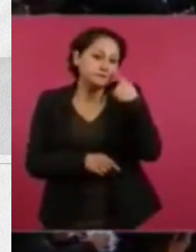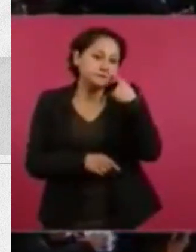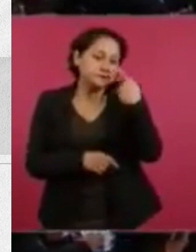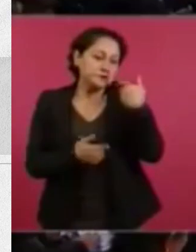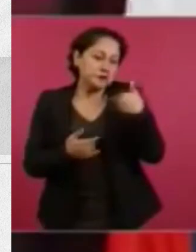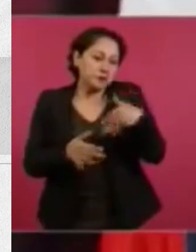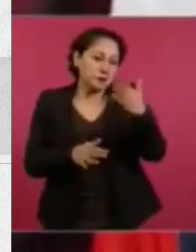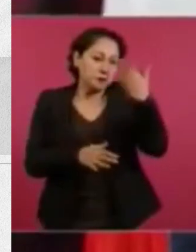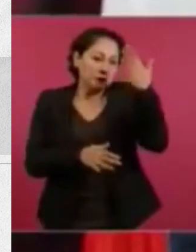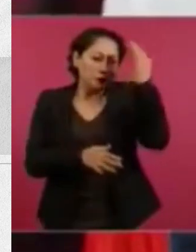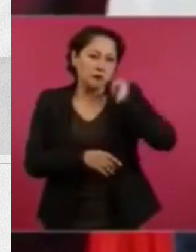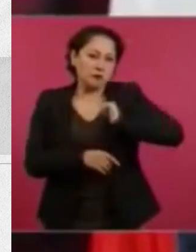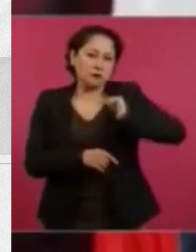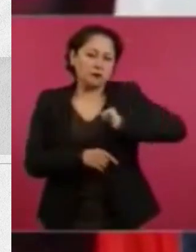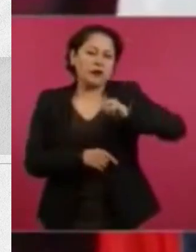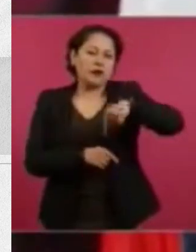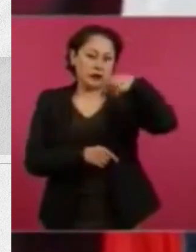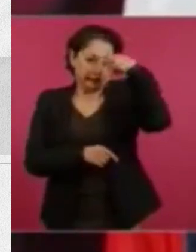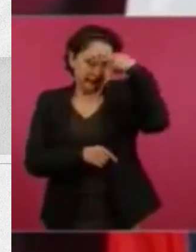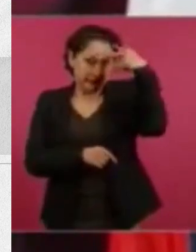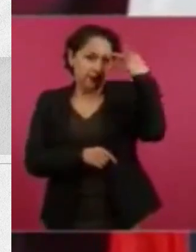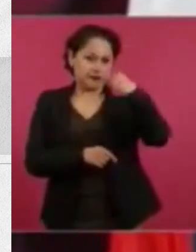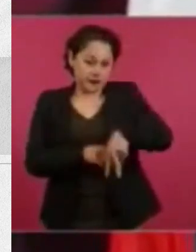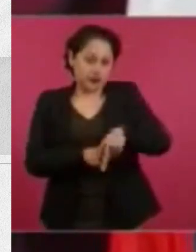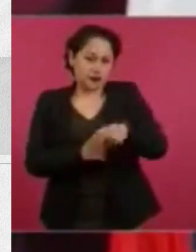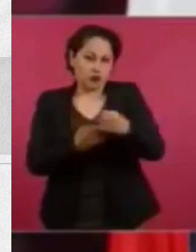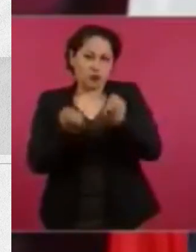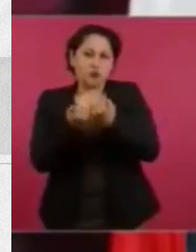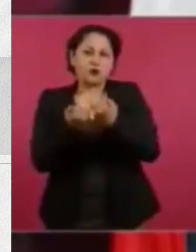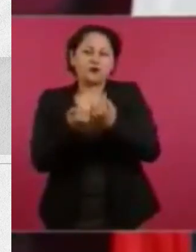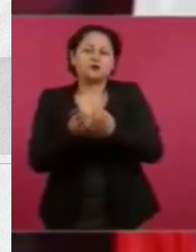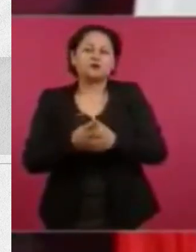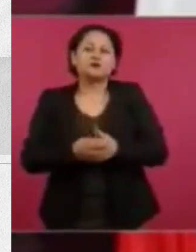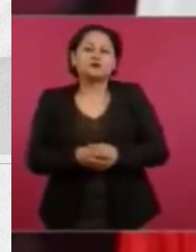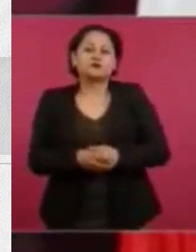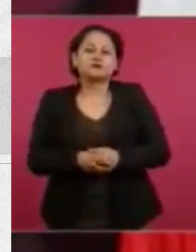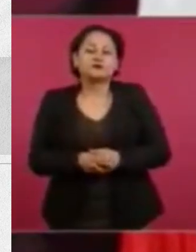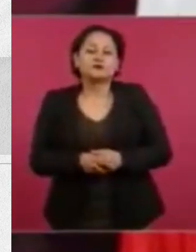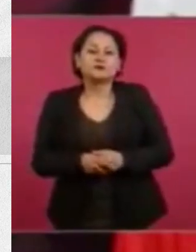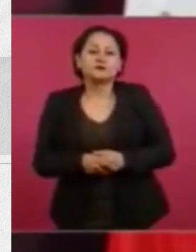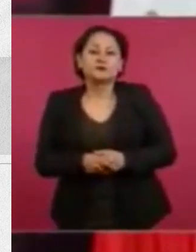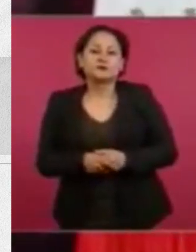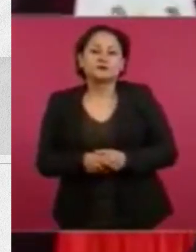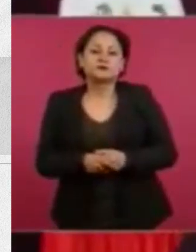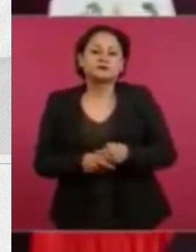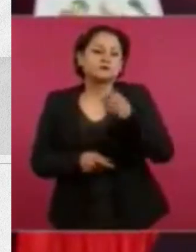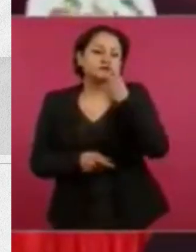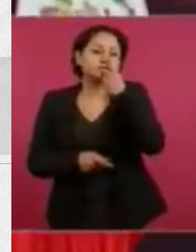podía